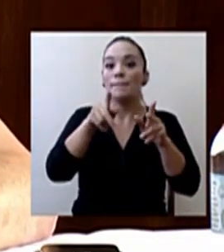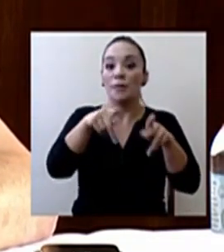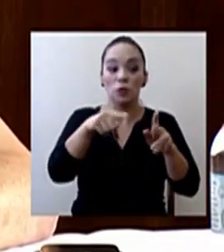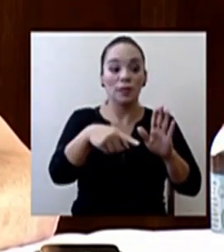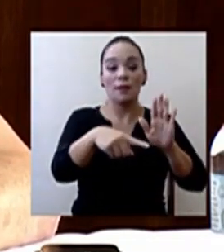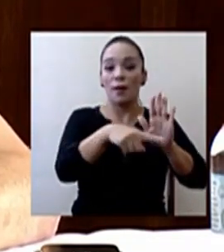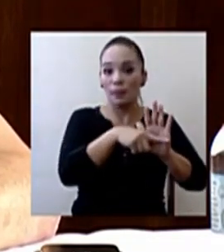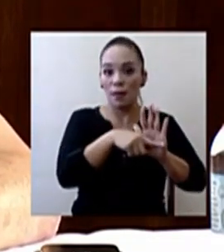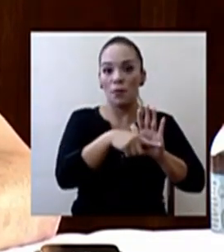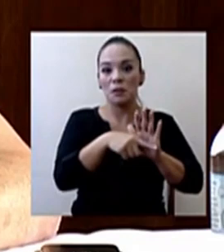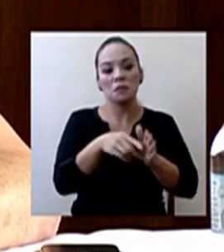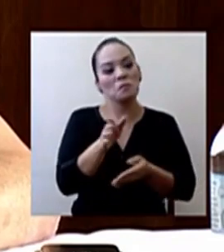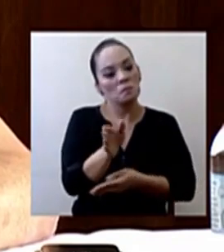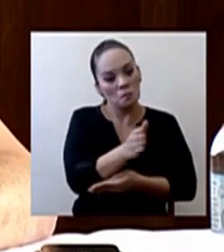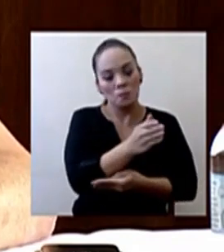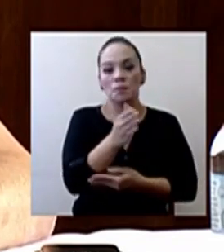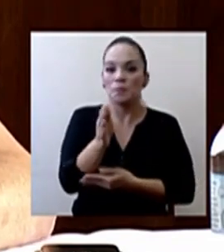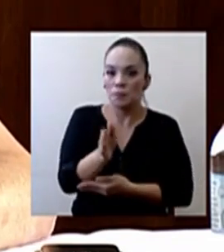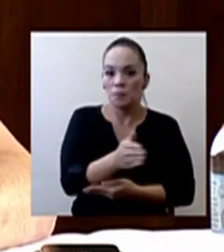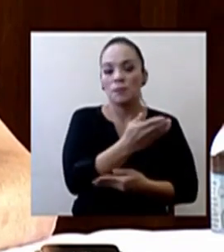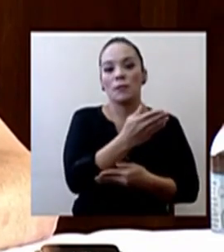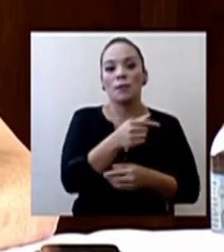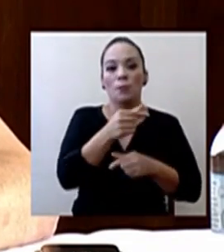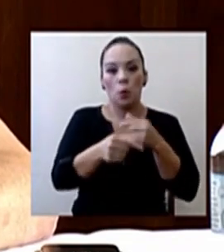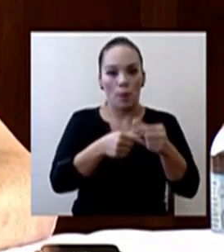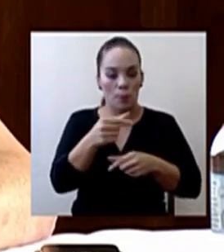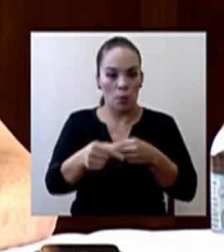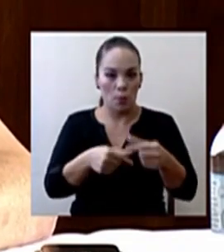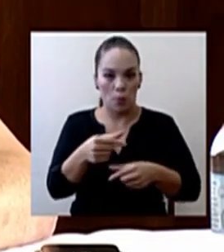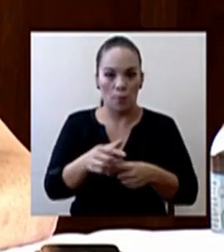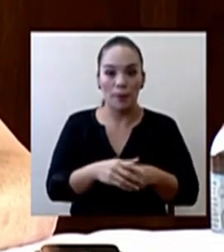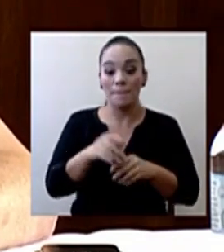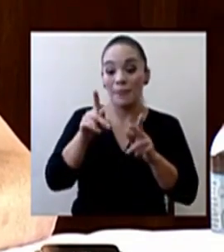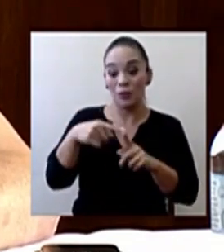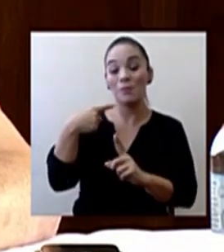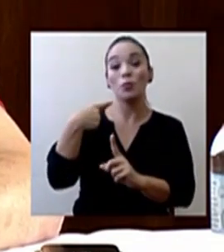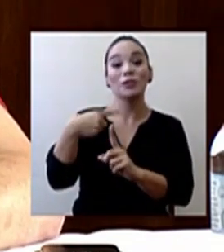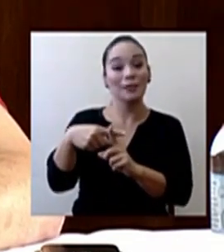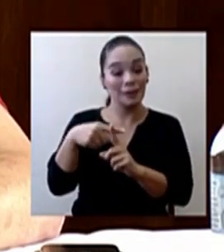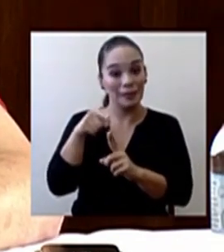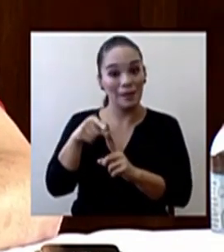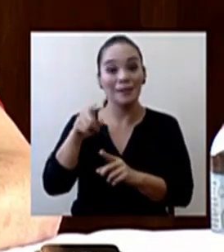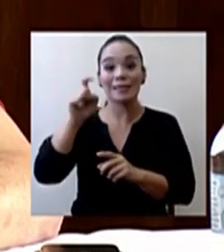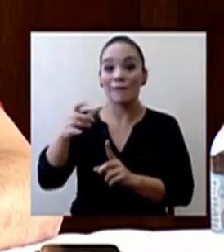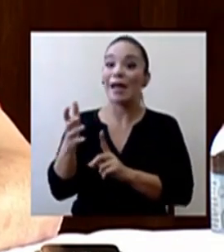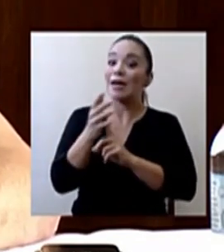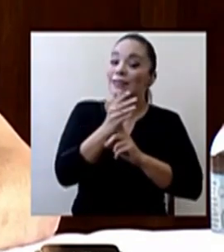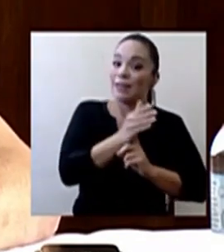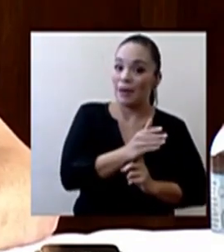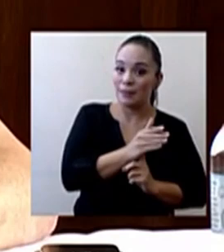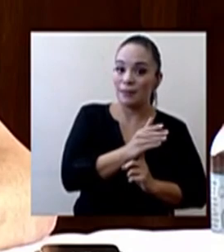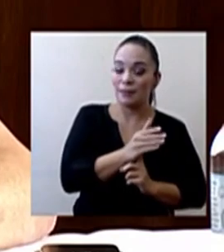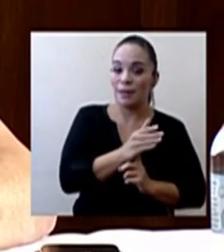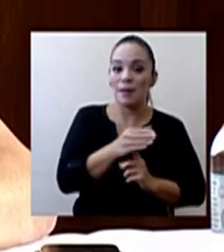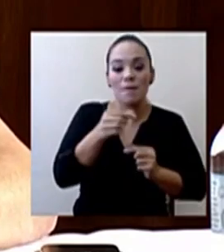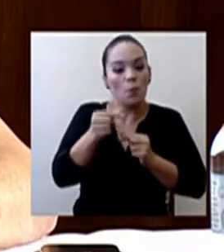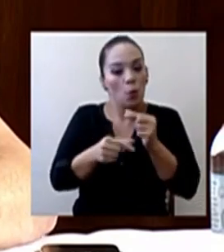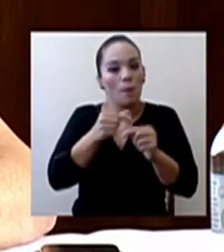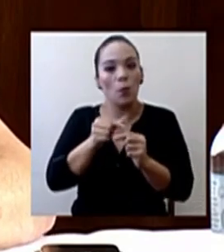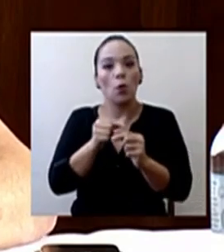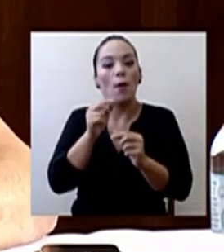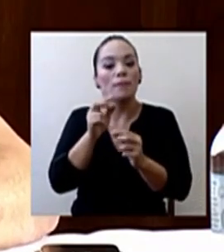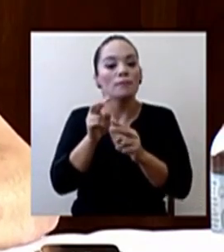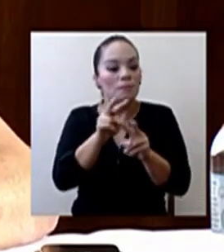descartando y se le va levantando las órdenes sanitarias y los que son positivos pues se aíslan y se comienzan a buscar todos los